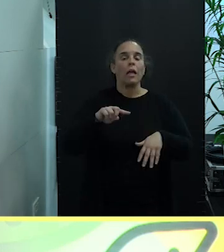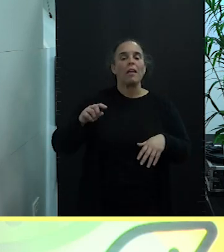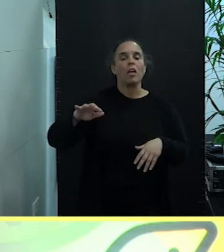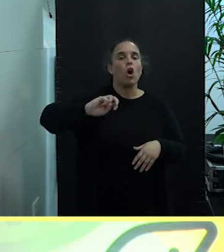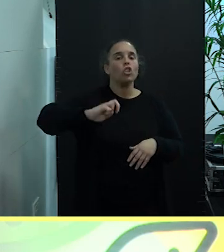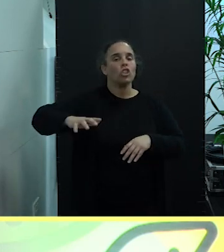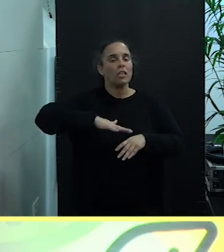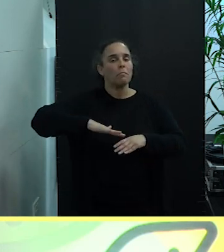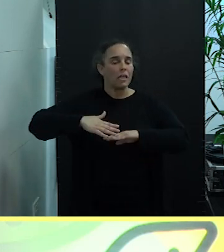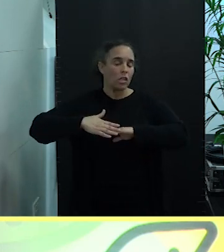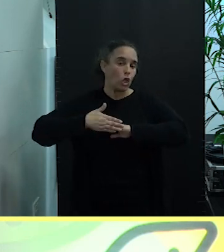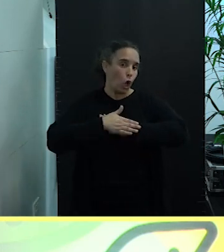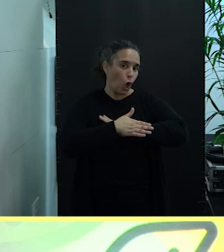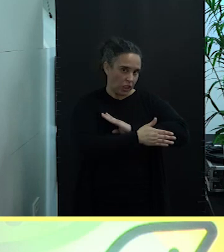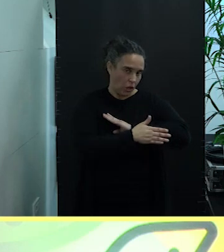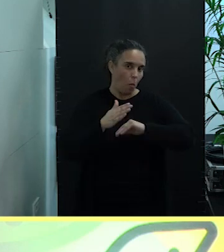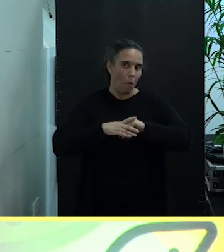para la valoración turística.